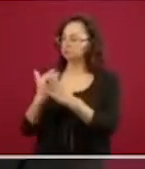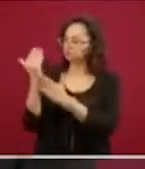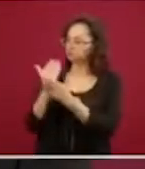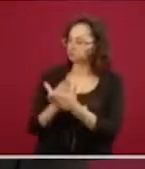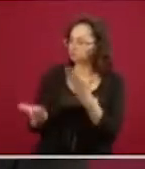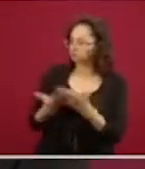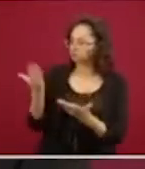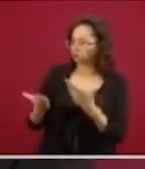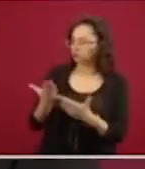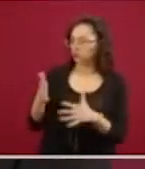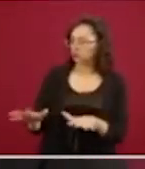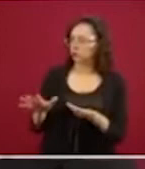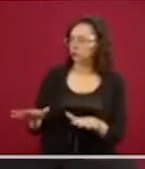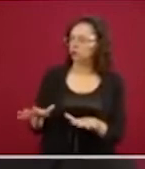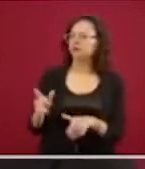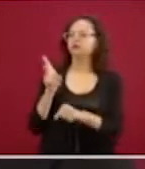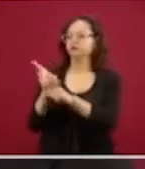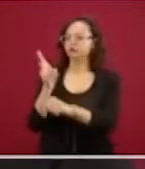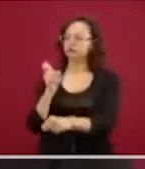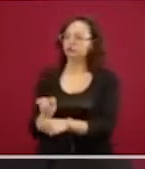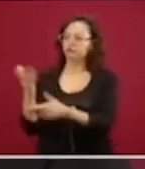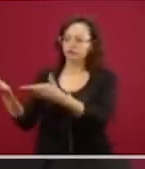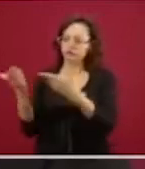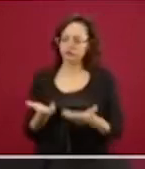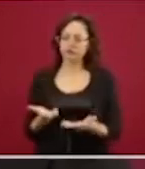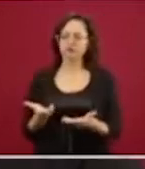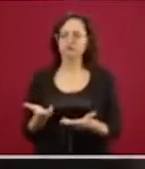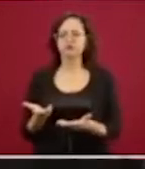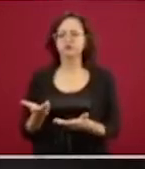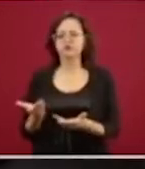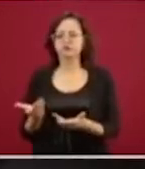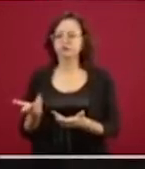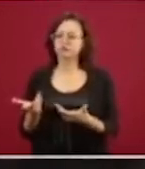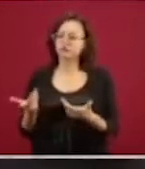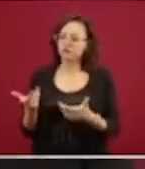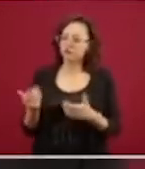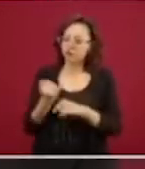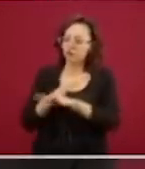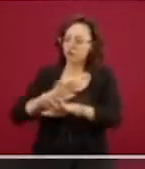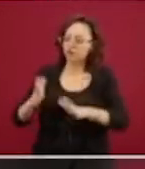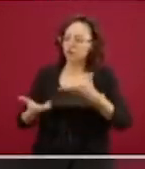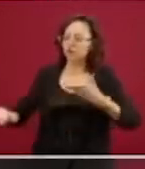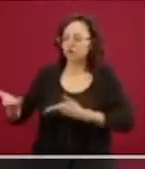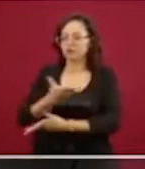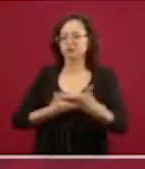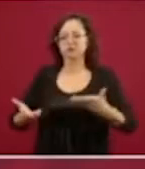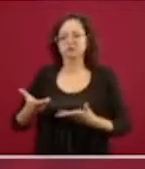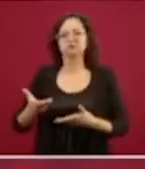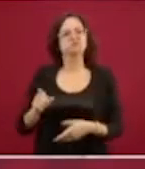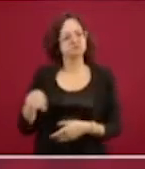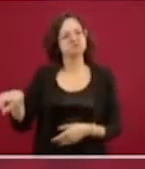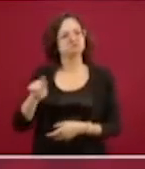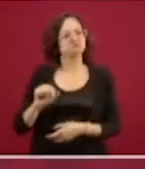por eso invitamos a algunos de los médicos de allá para que nos compartan eso, cosa que hicieron muy generosamente, debo decir.